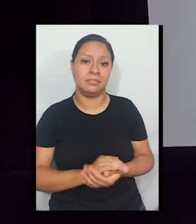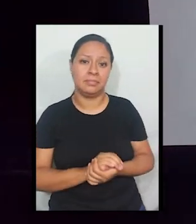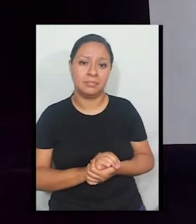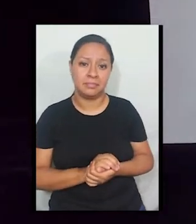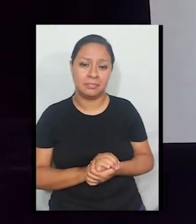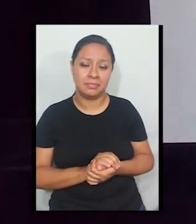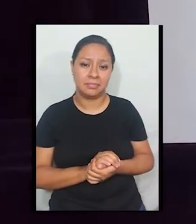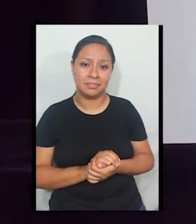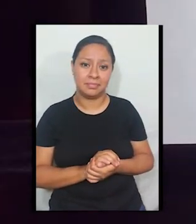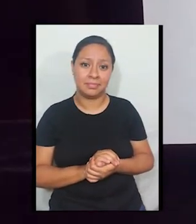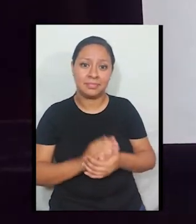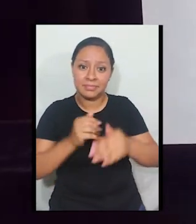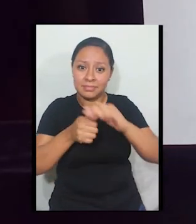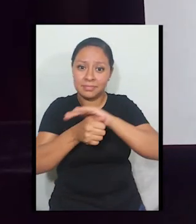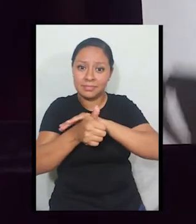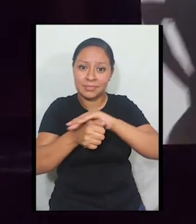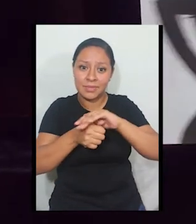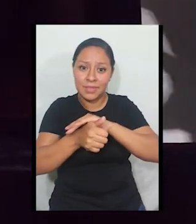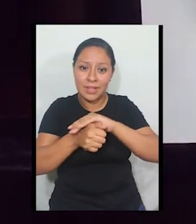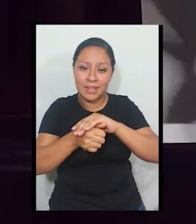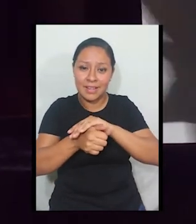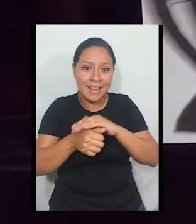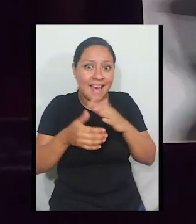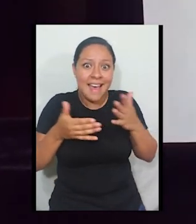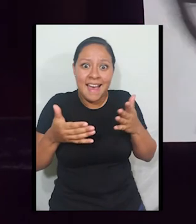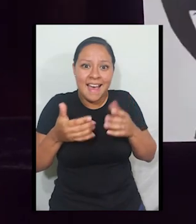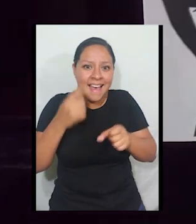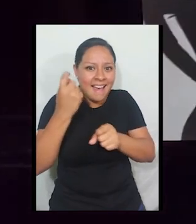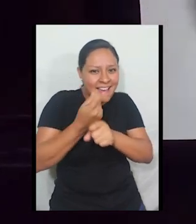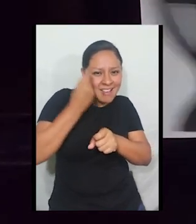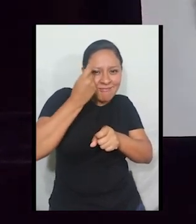la tortuga había ganado